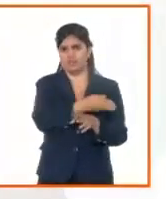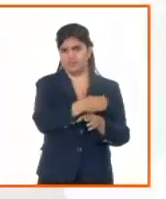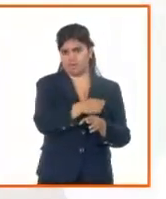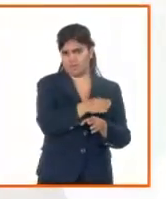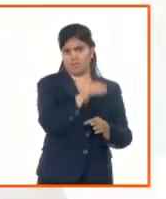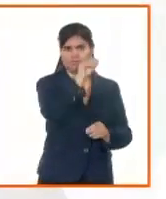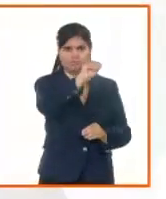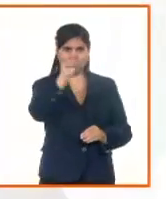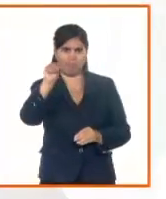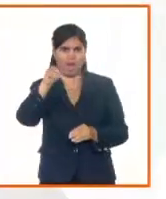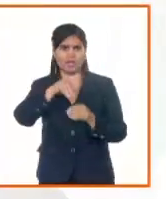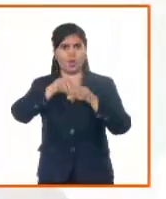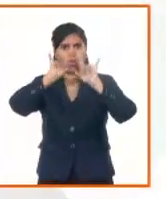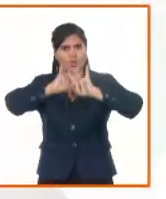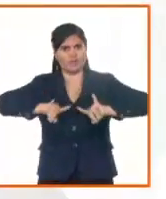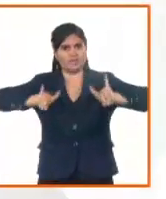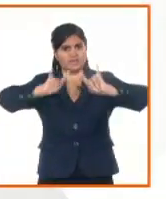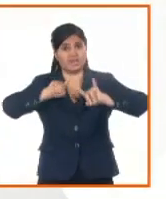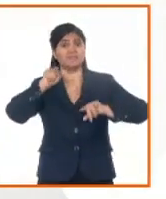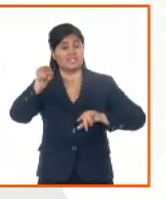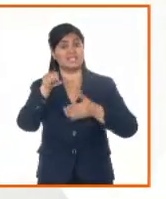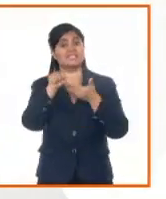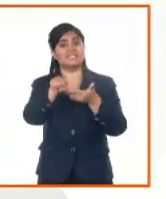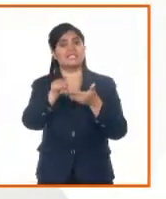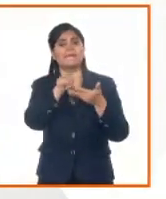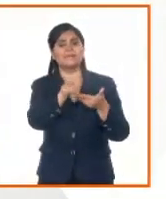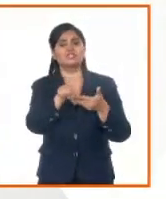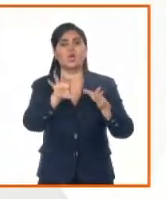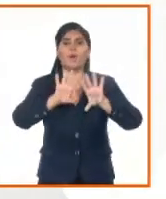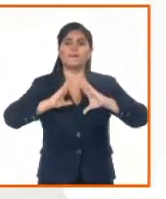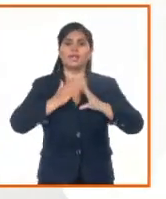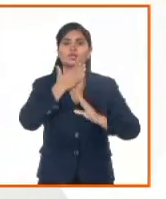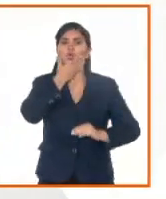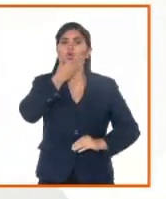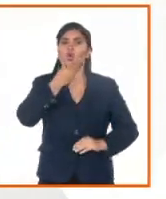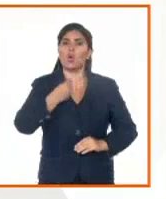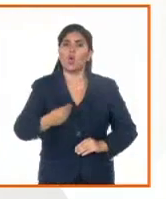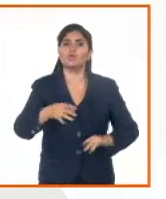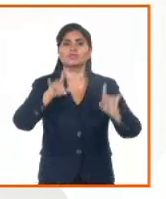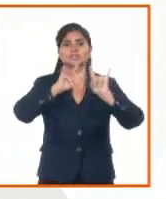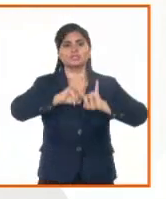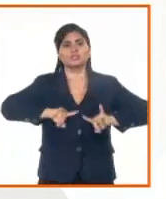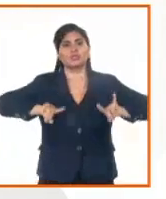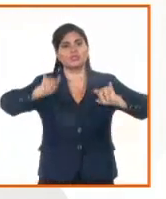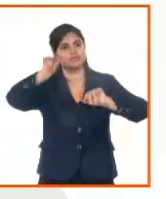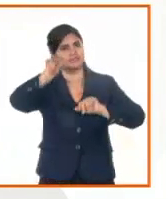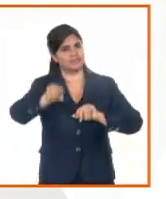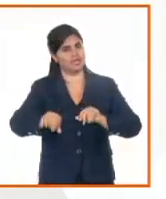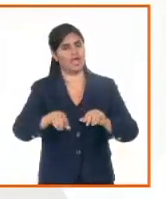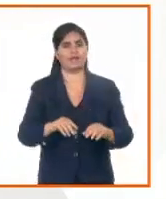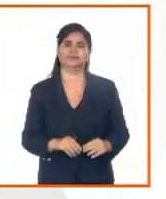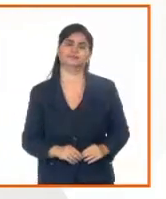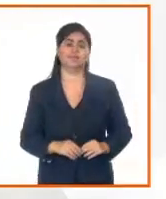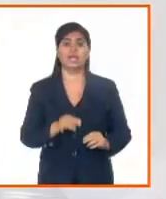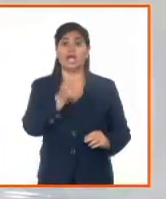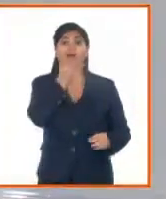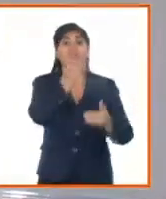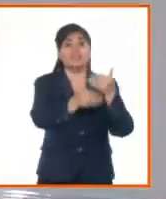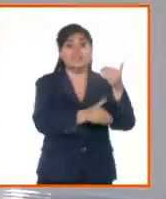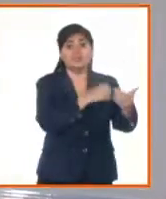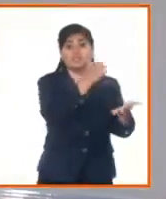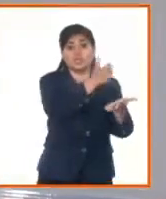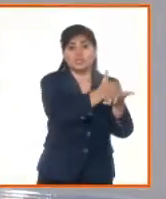dan servicios a la comunidad universitaria. Claro, la tienen más cerca también ahí. La tienen ahí más cerca y no se afecta el proceso educativo,